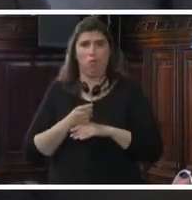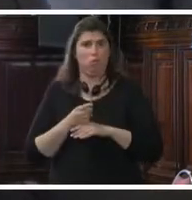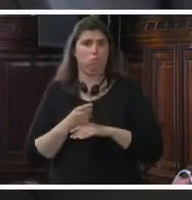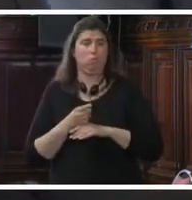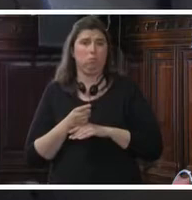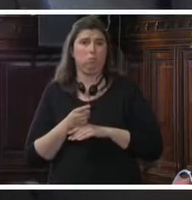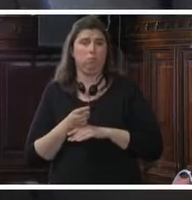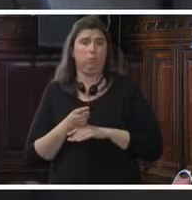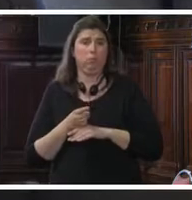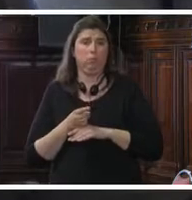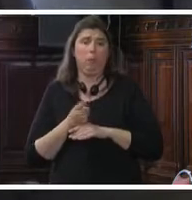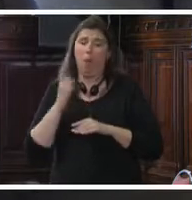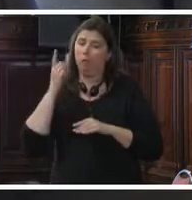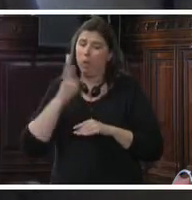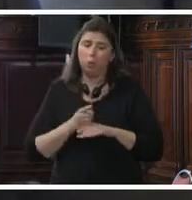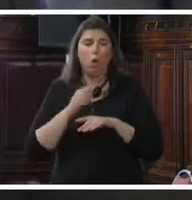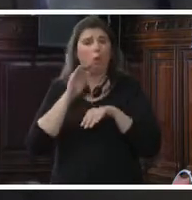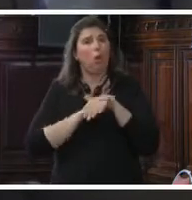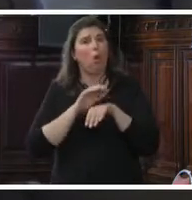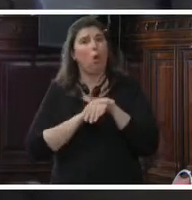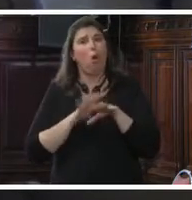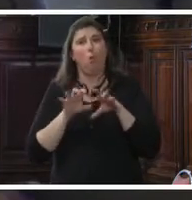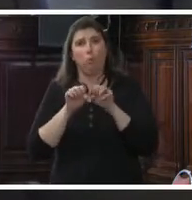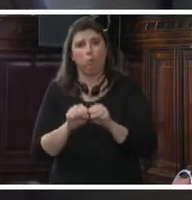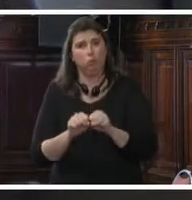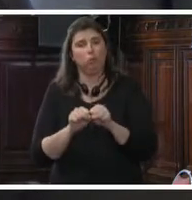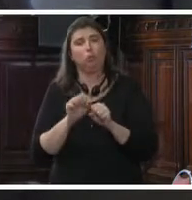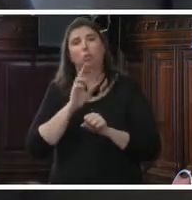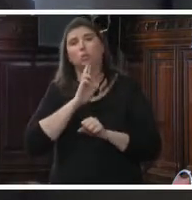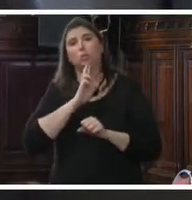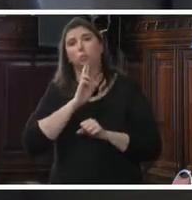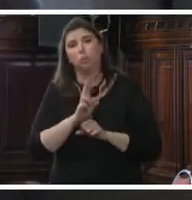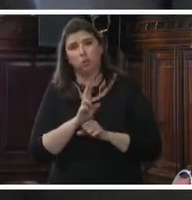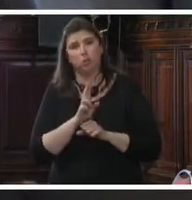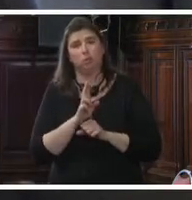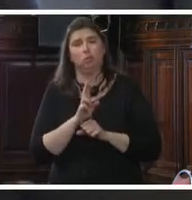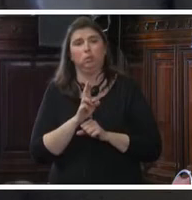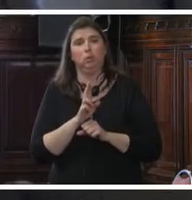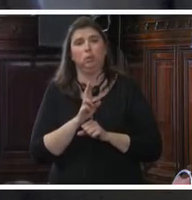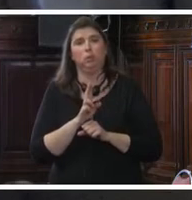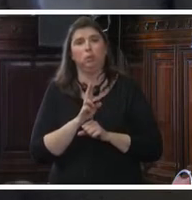de compromiso, de respuesta al